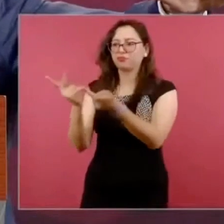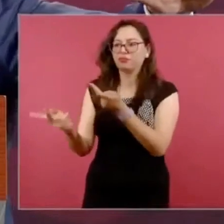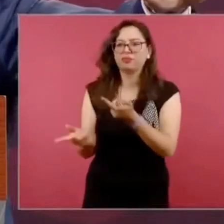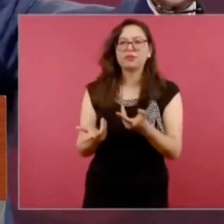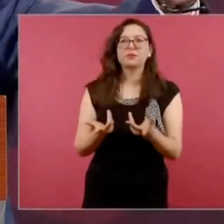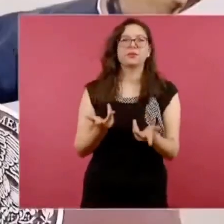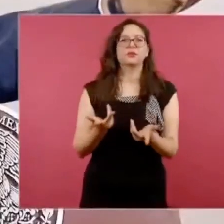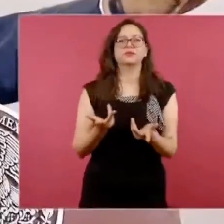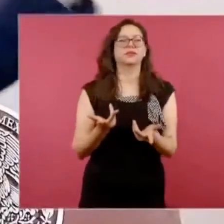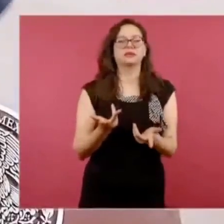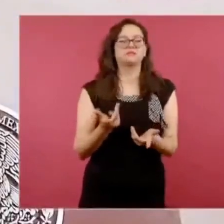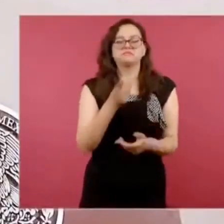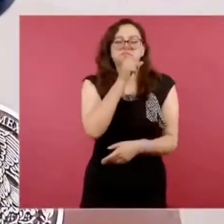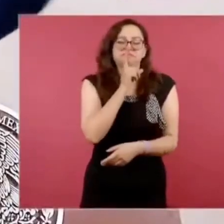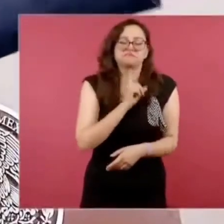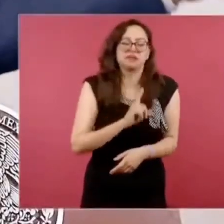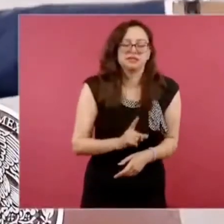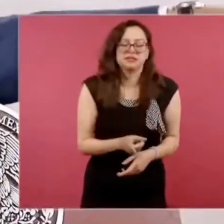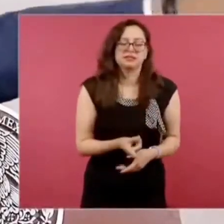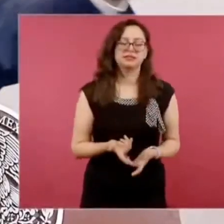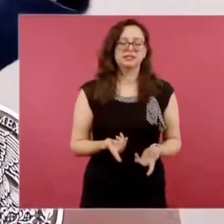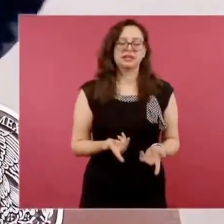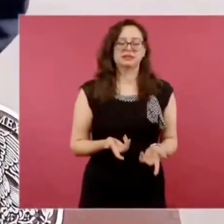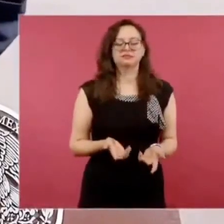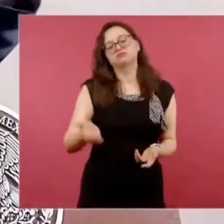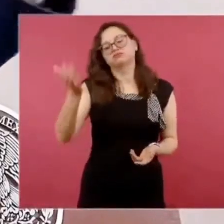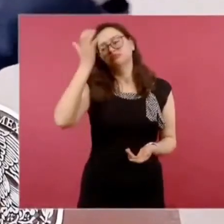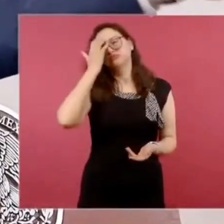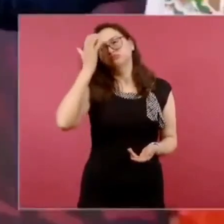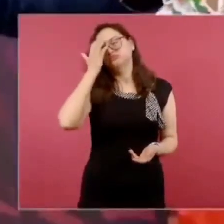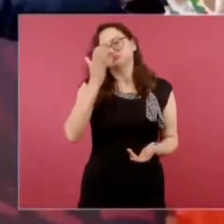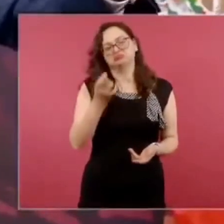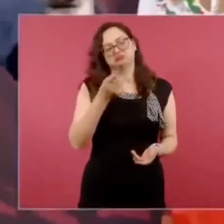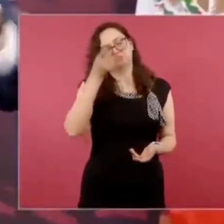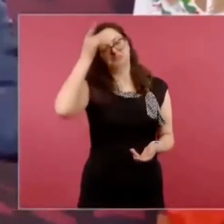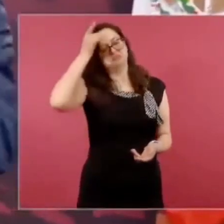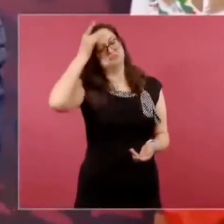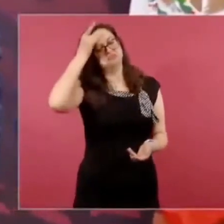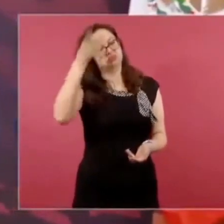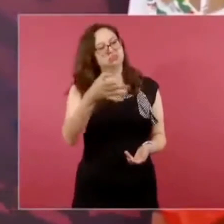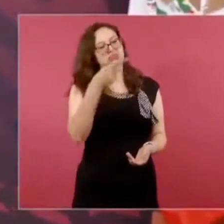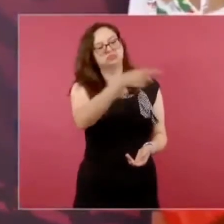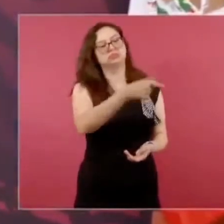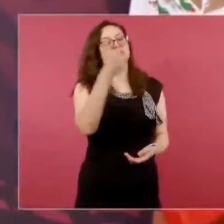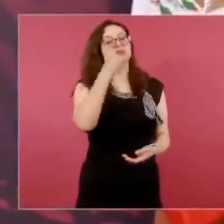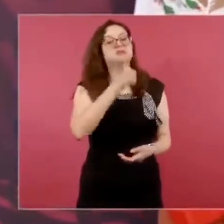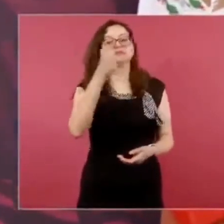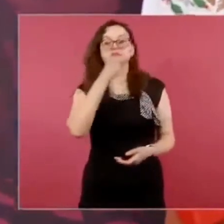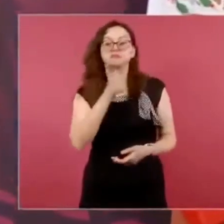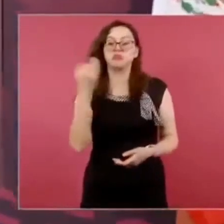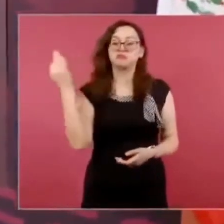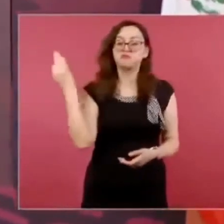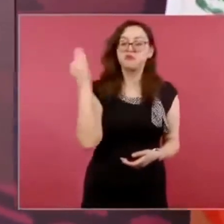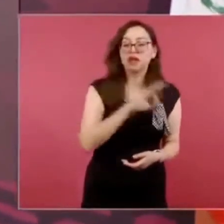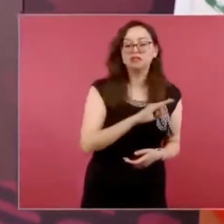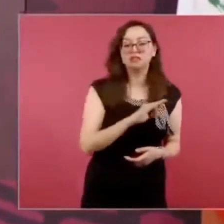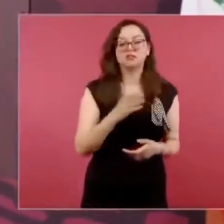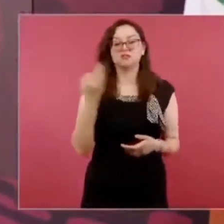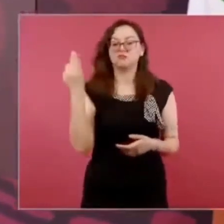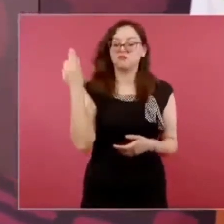a resultados, la que más cucharea,